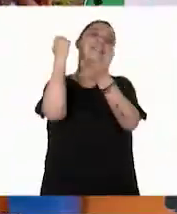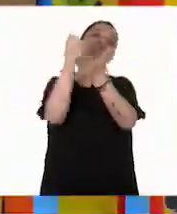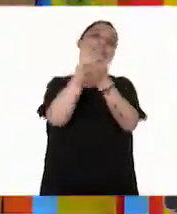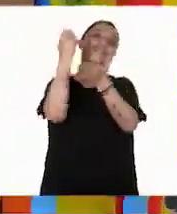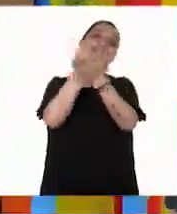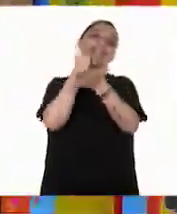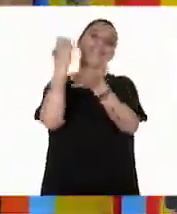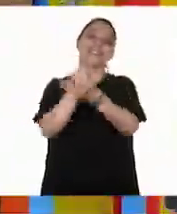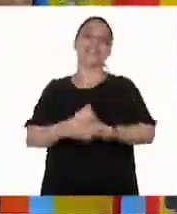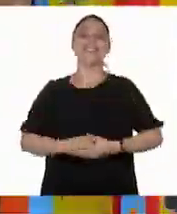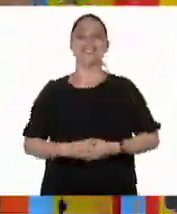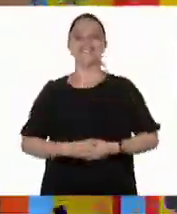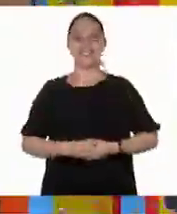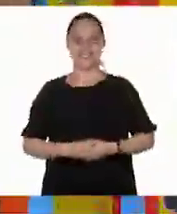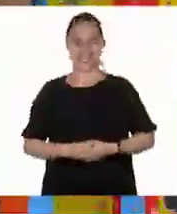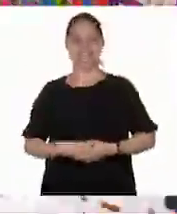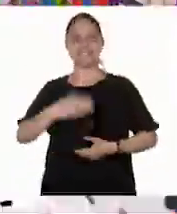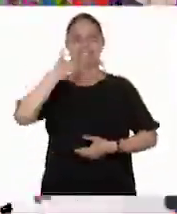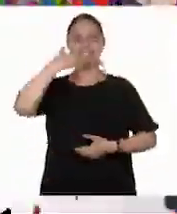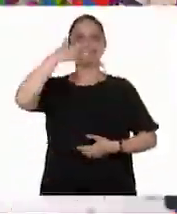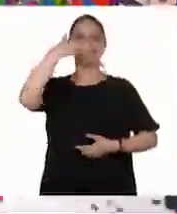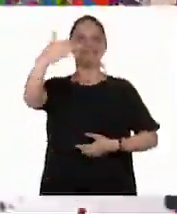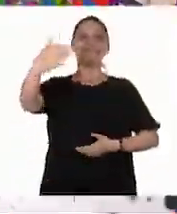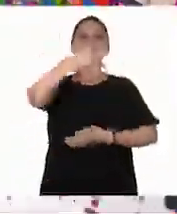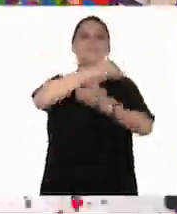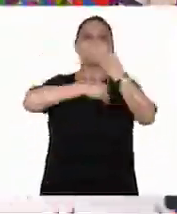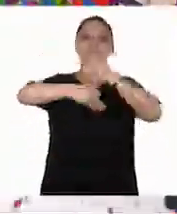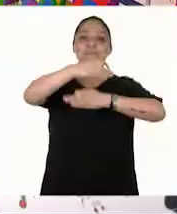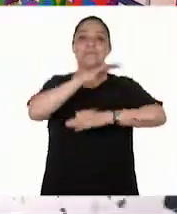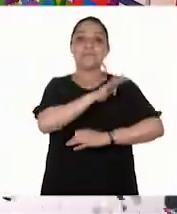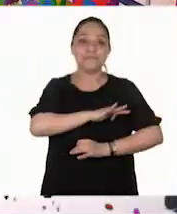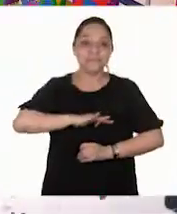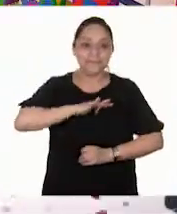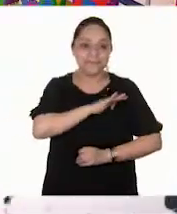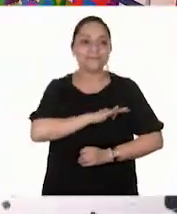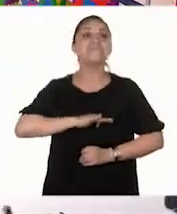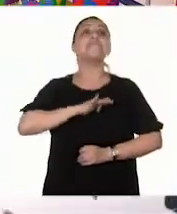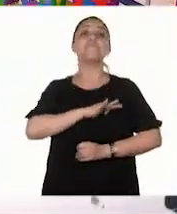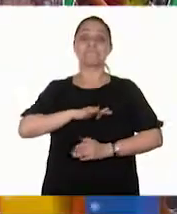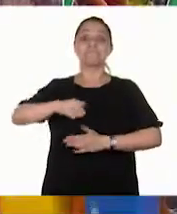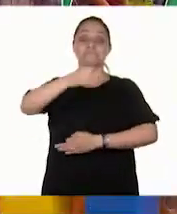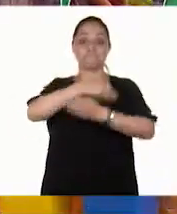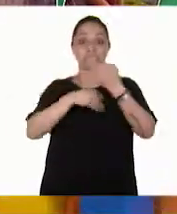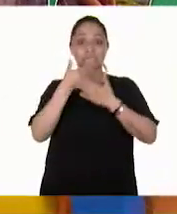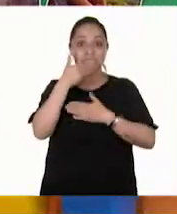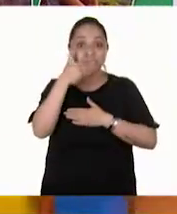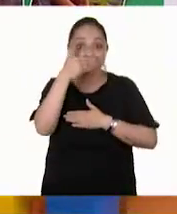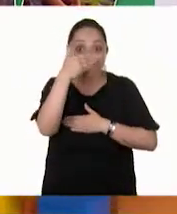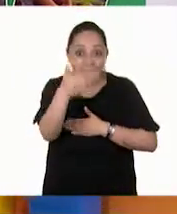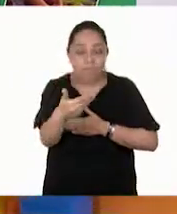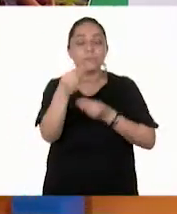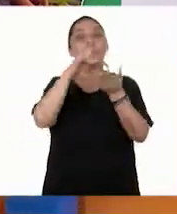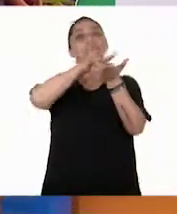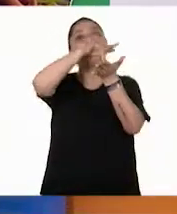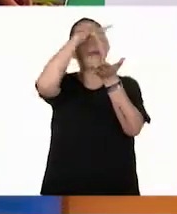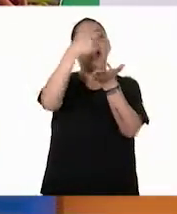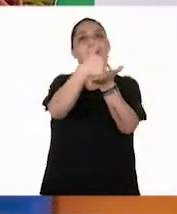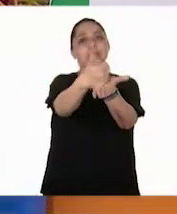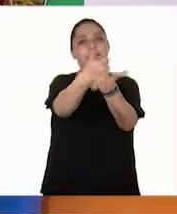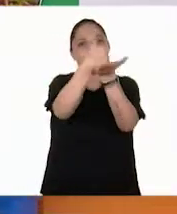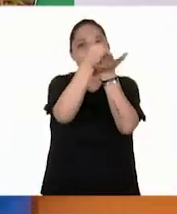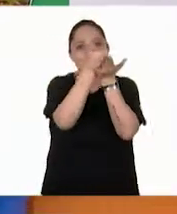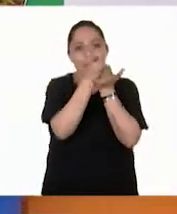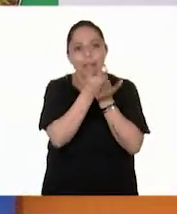¡Bravo! Felicidades a todas y todos. Lo hicimos muy bien equipo. Muchas gracias por ayudarme